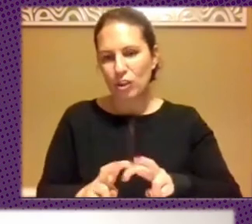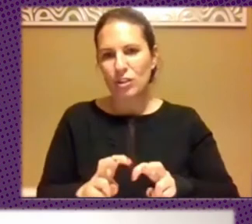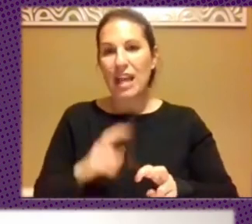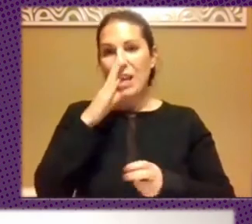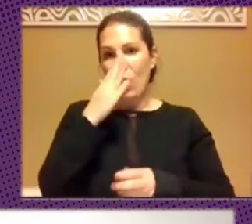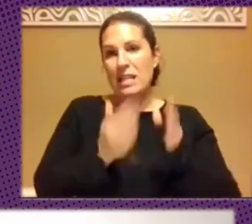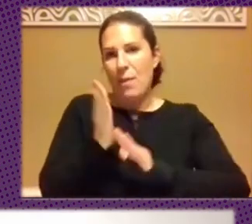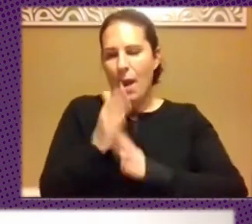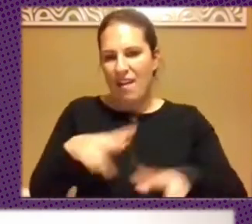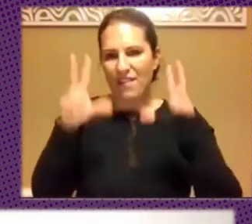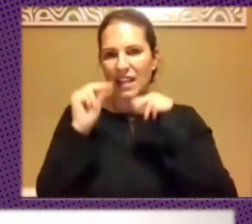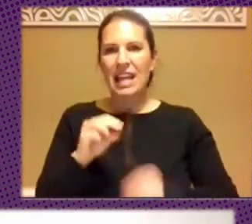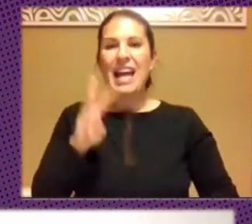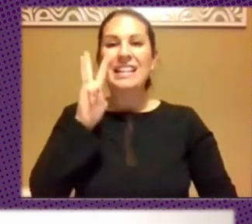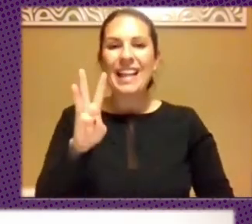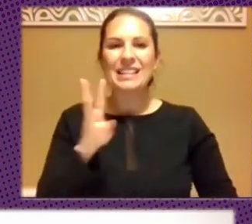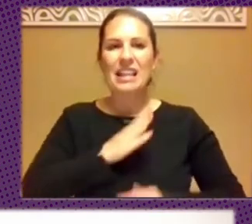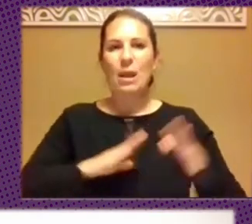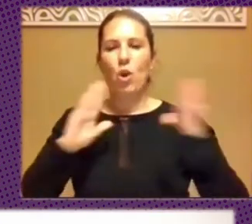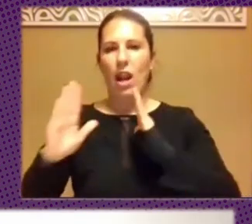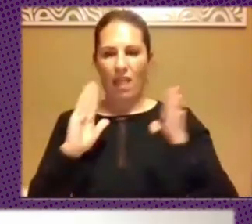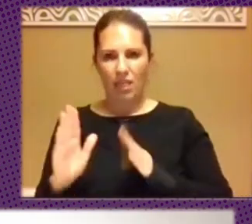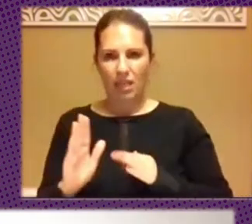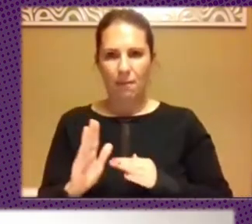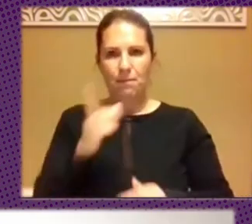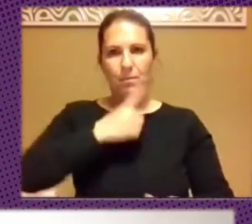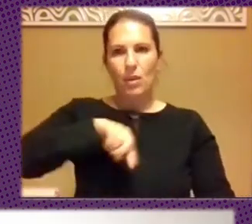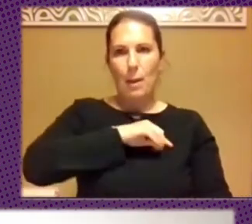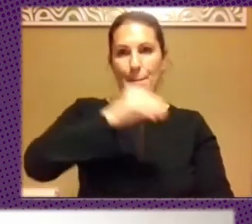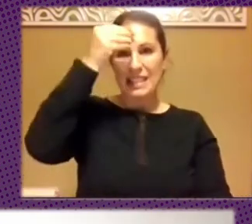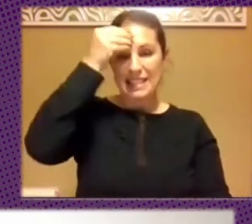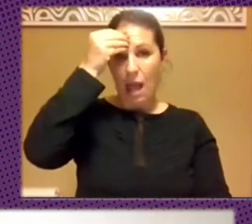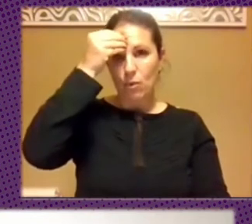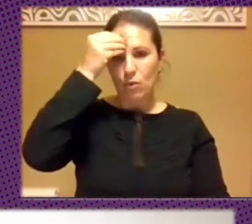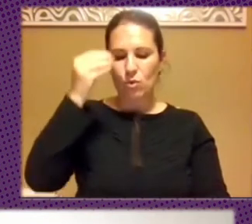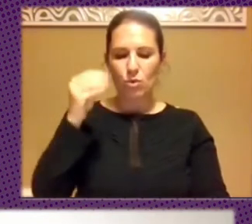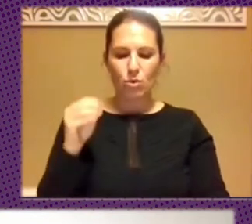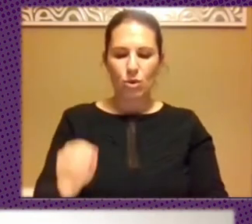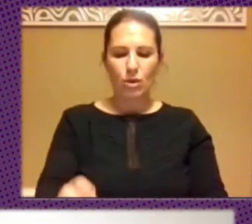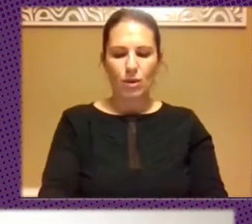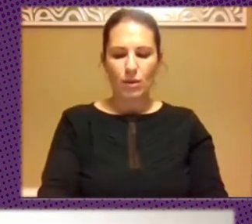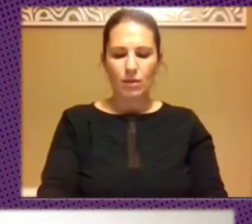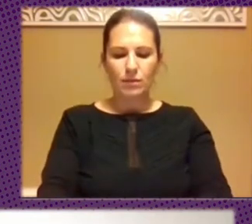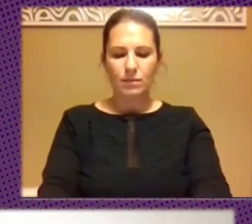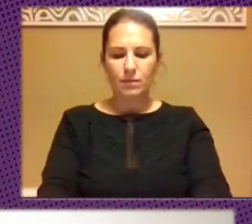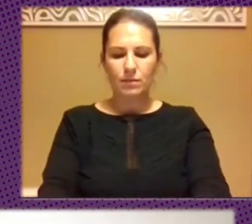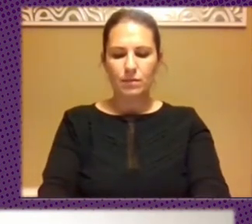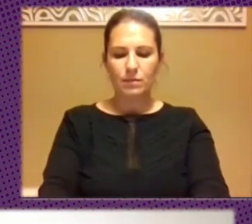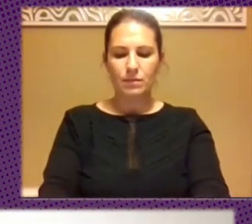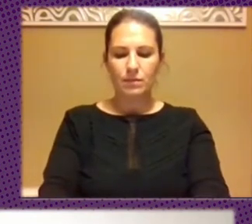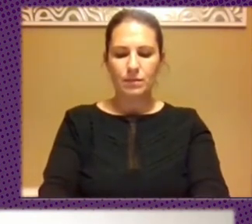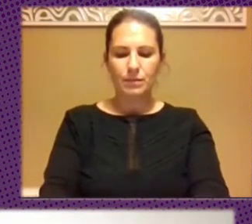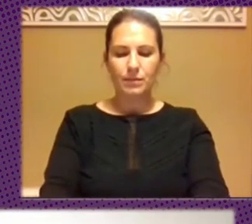terminar a tres temporalidades. Creemos que los fenómenos del debate público